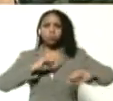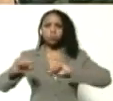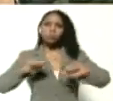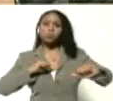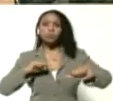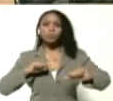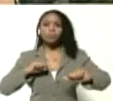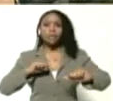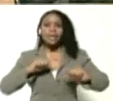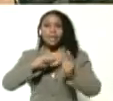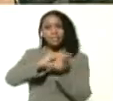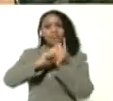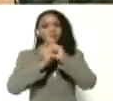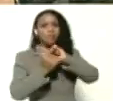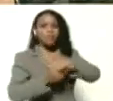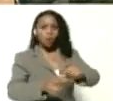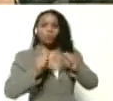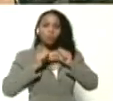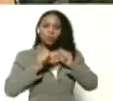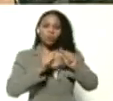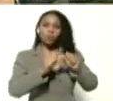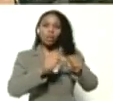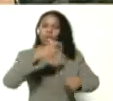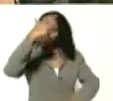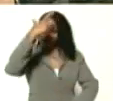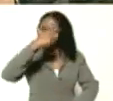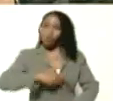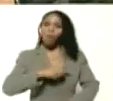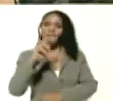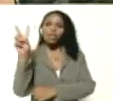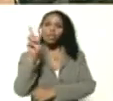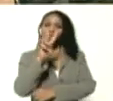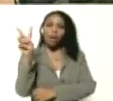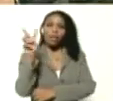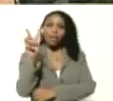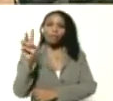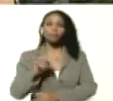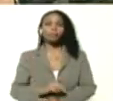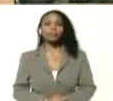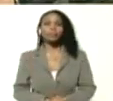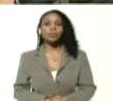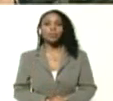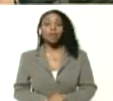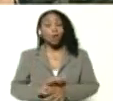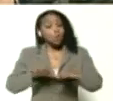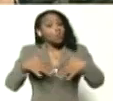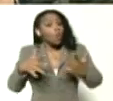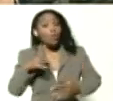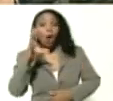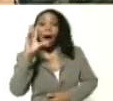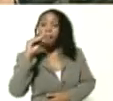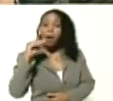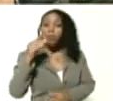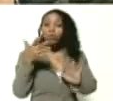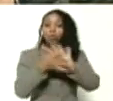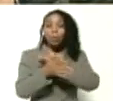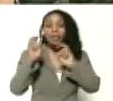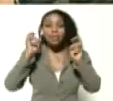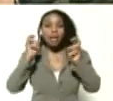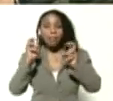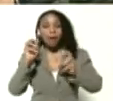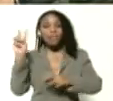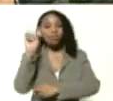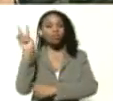y en transformación permanente, somos la venezolanidad, cuando hablamos de venezolanidad, somos Bolívar,